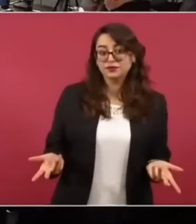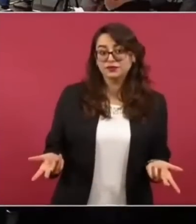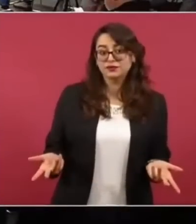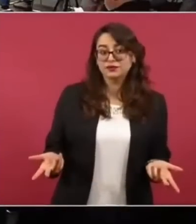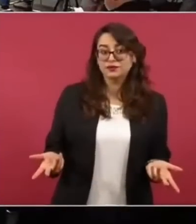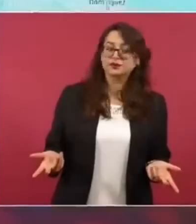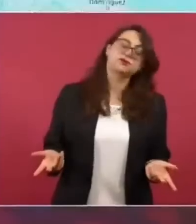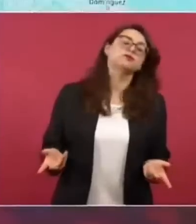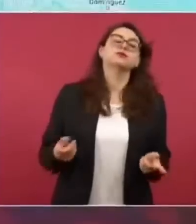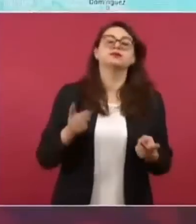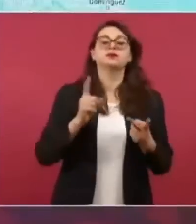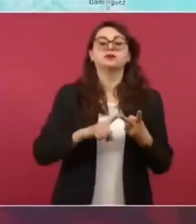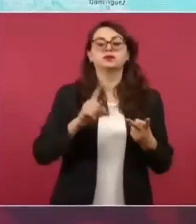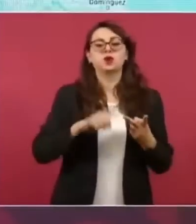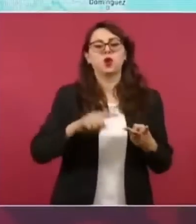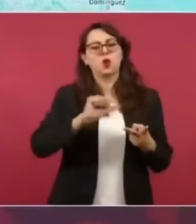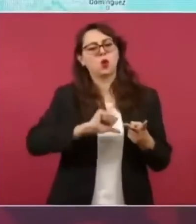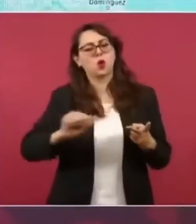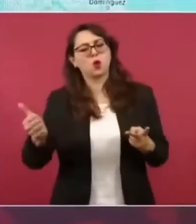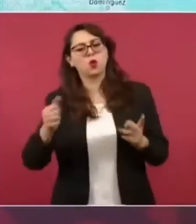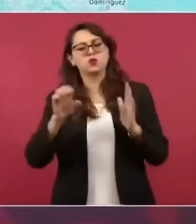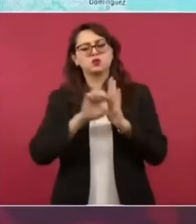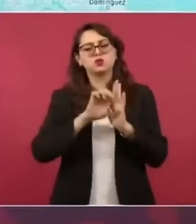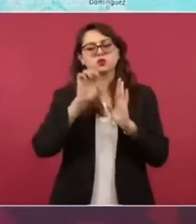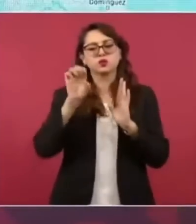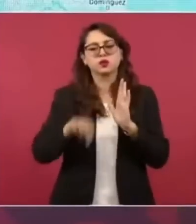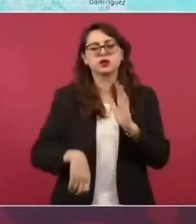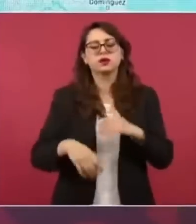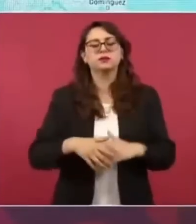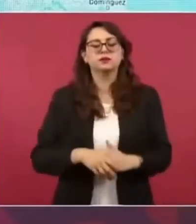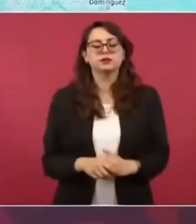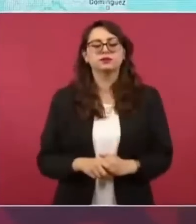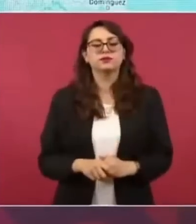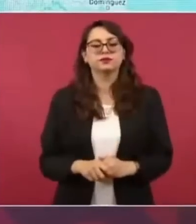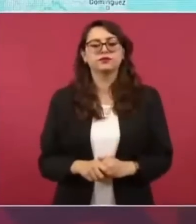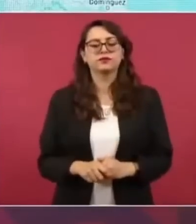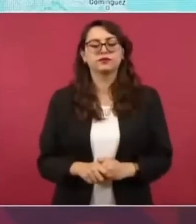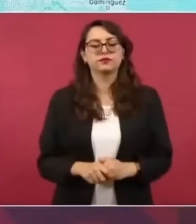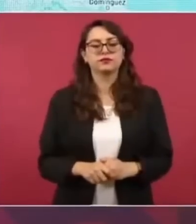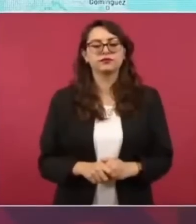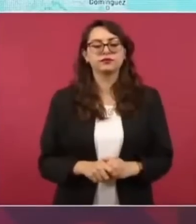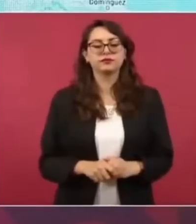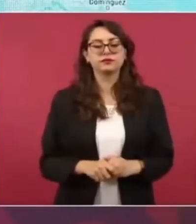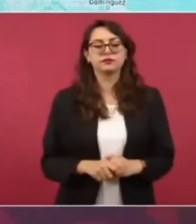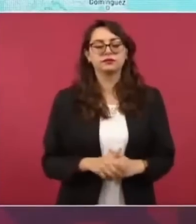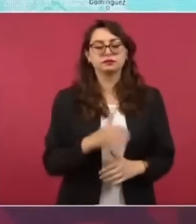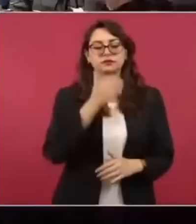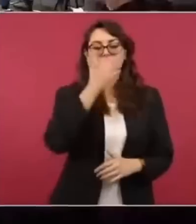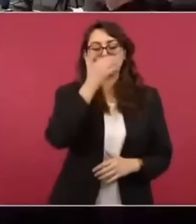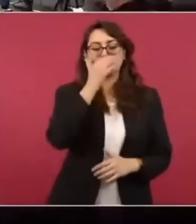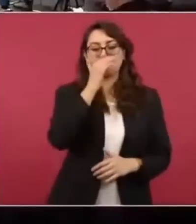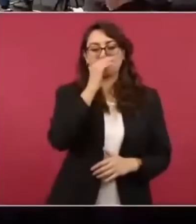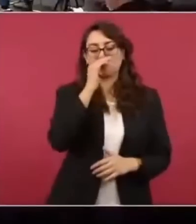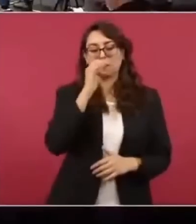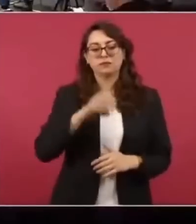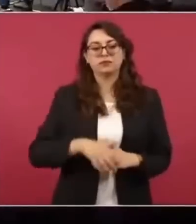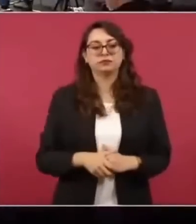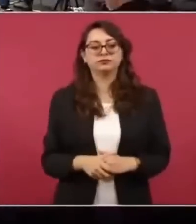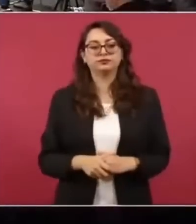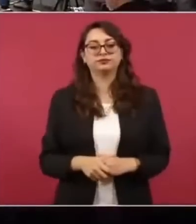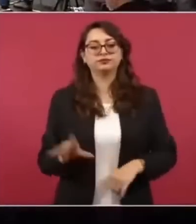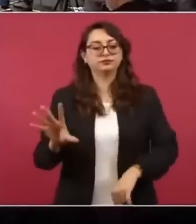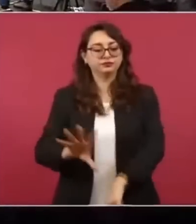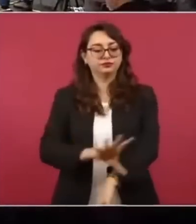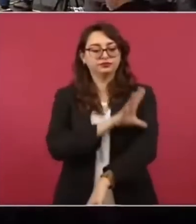otra empresa que se benefició con la privatización de la